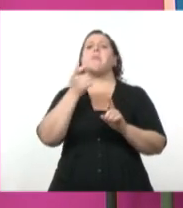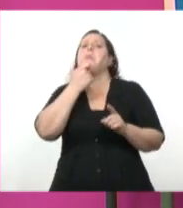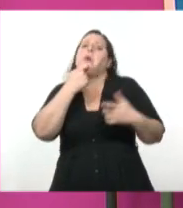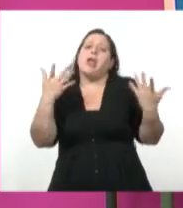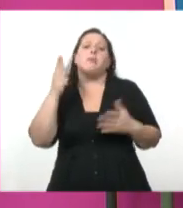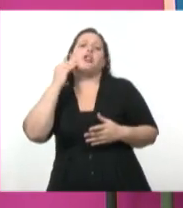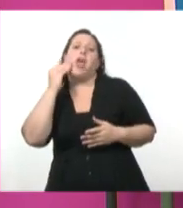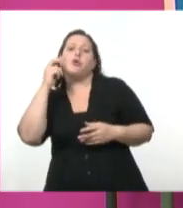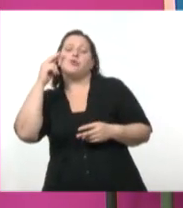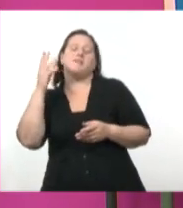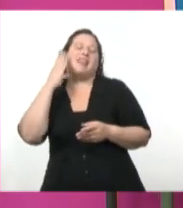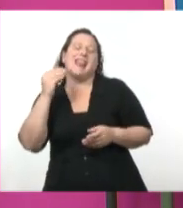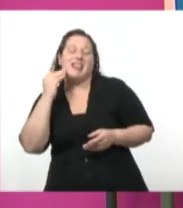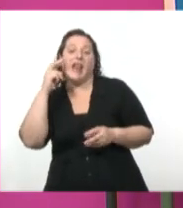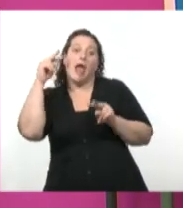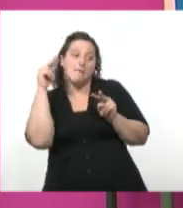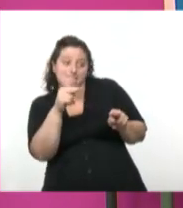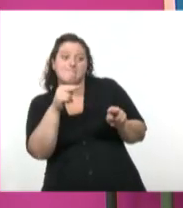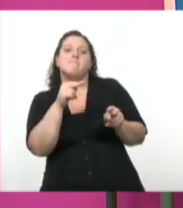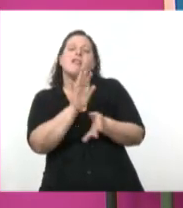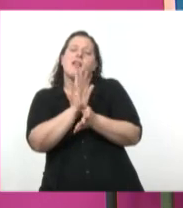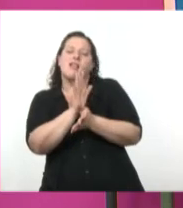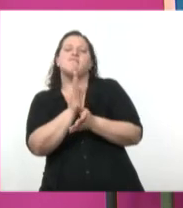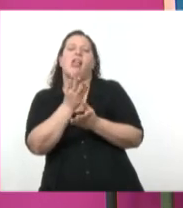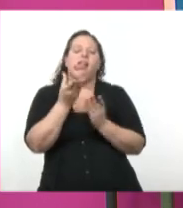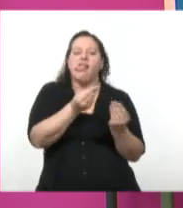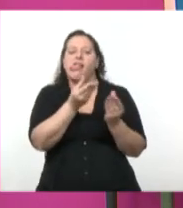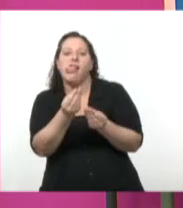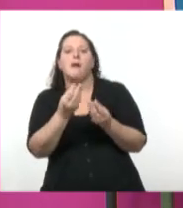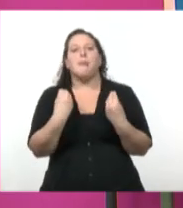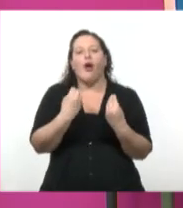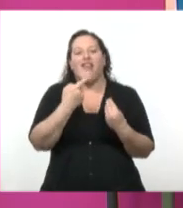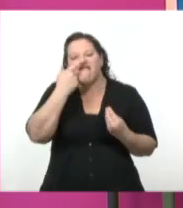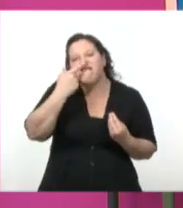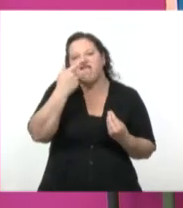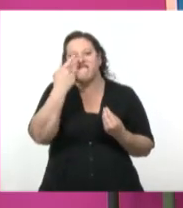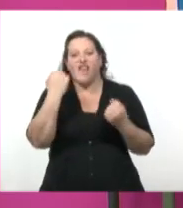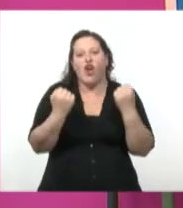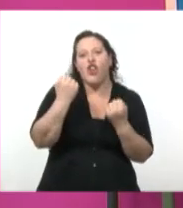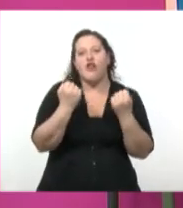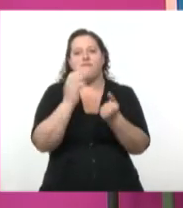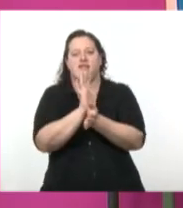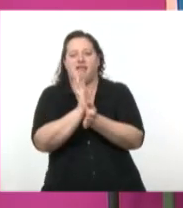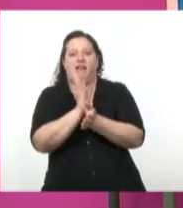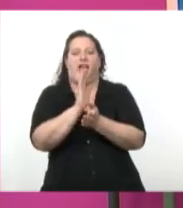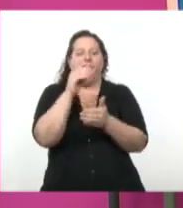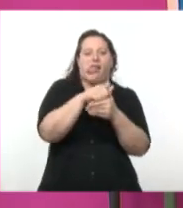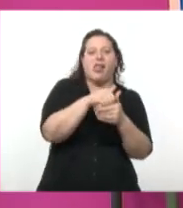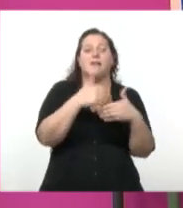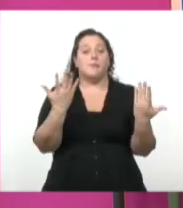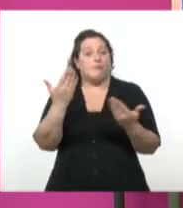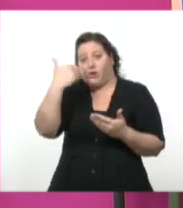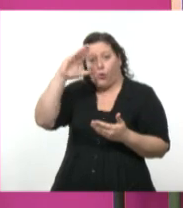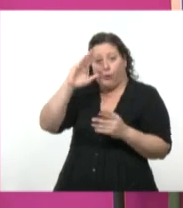encuentran intereses económicos en esos territorios que están ayudando a independizarse. Bueno, con Cuba va a pasar lo mismo,